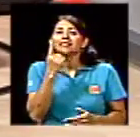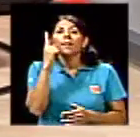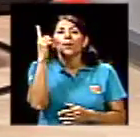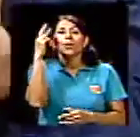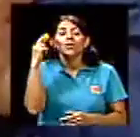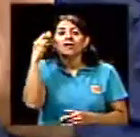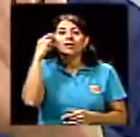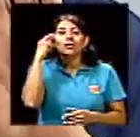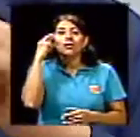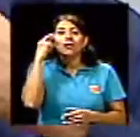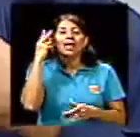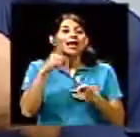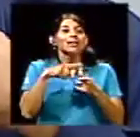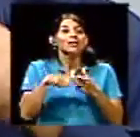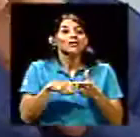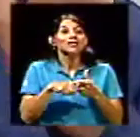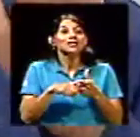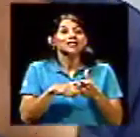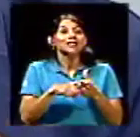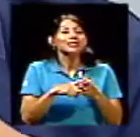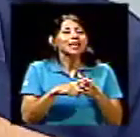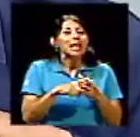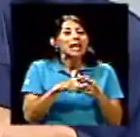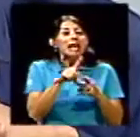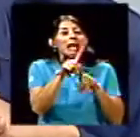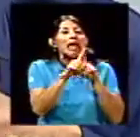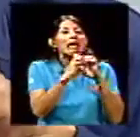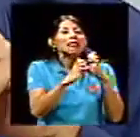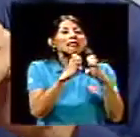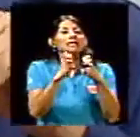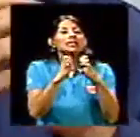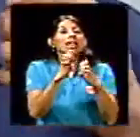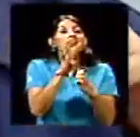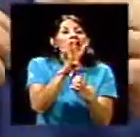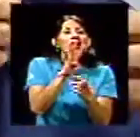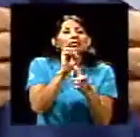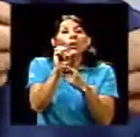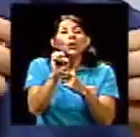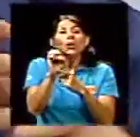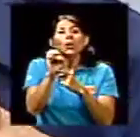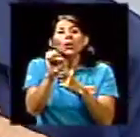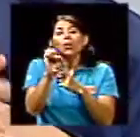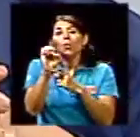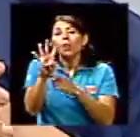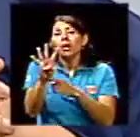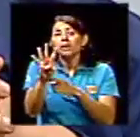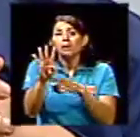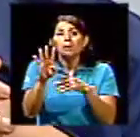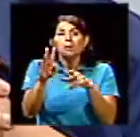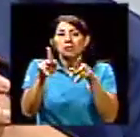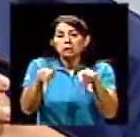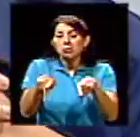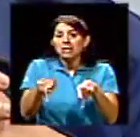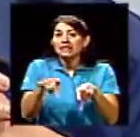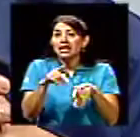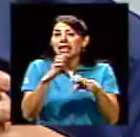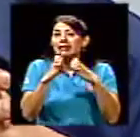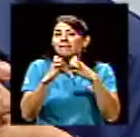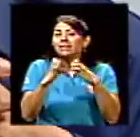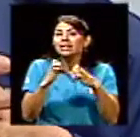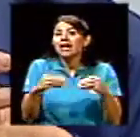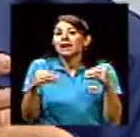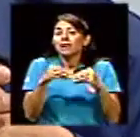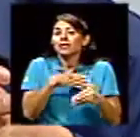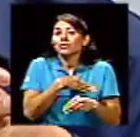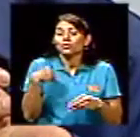tres o cuatro y entrevista a la que más le gustó, podría pasar eso, ¿no? Entonces, todo ese tipo de cosas hacen que ahí hay un, digamos, un error